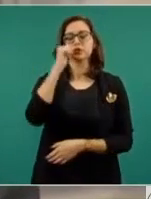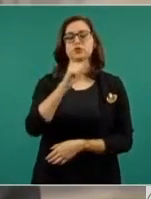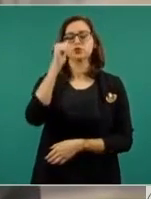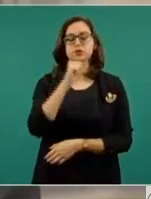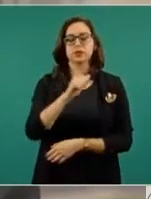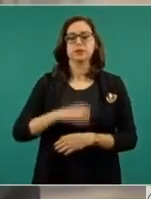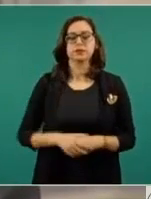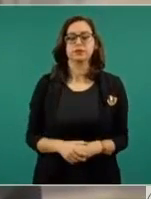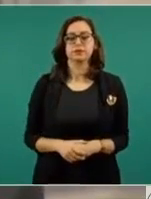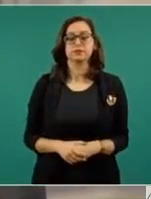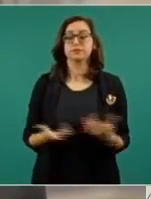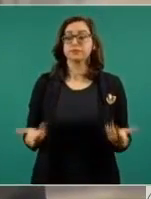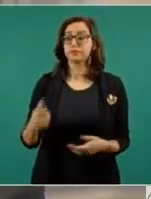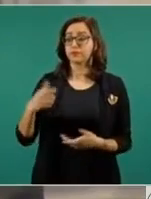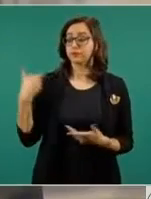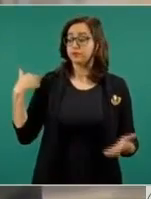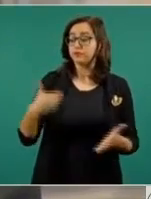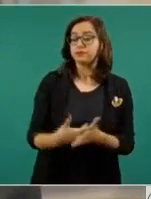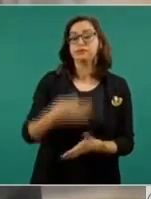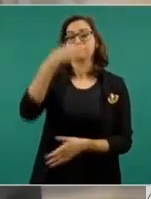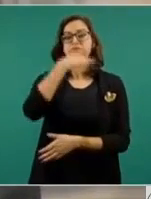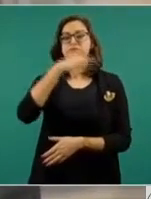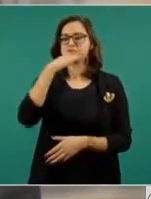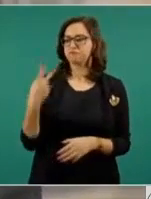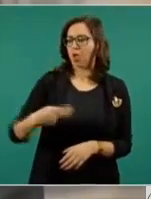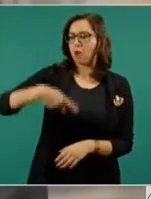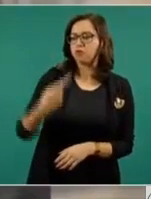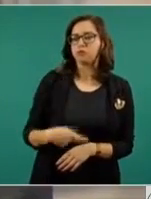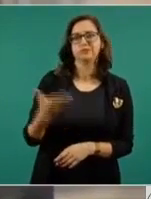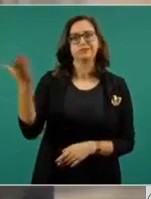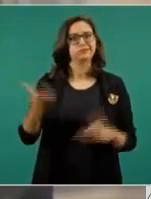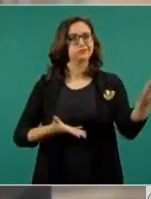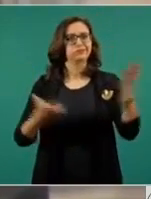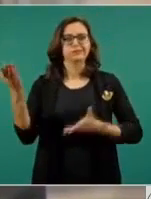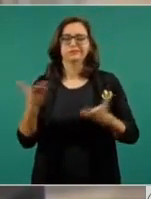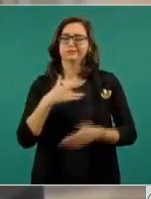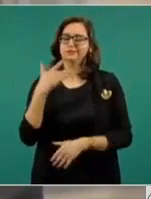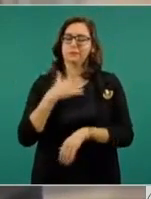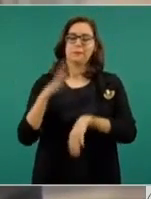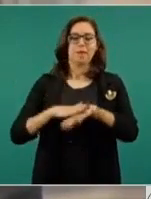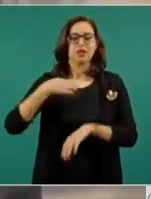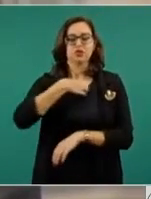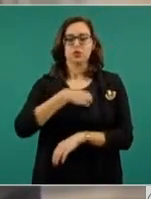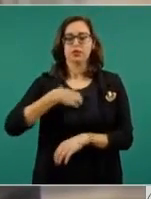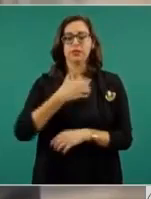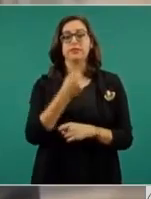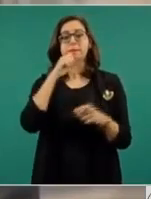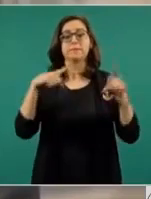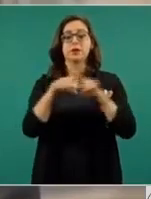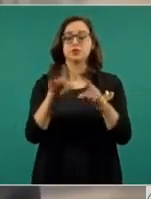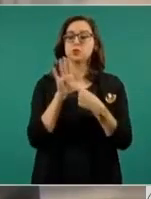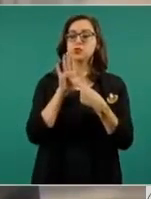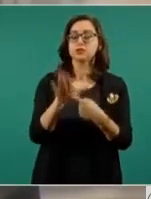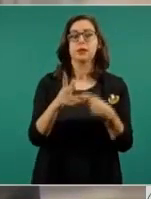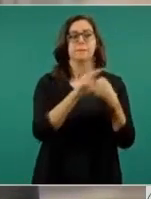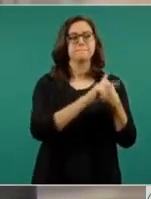realce a nuestras fiestas patrias y es muestra de las excelentes relaciones de amistad que mantienen nuestros países